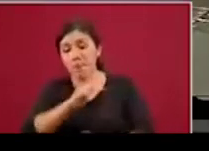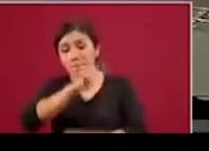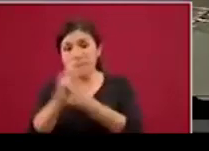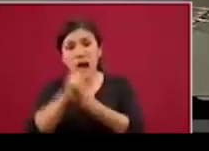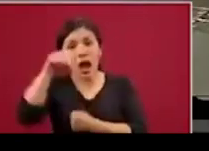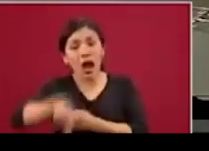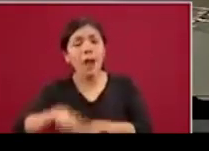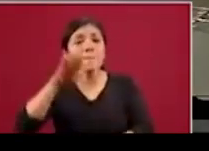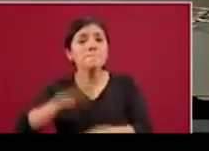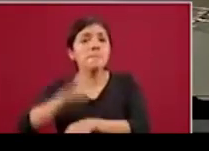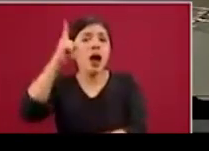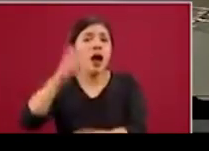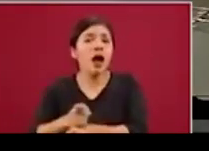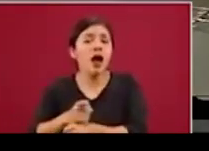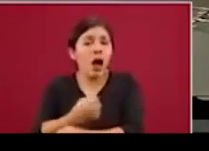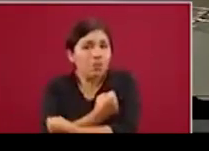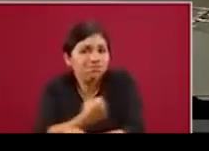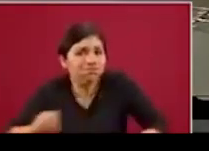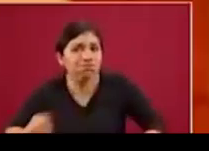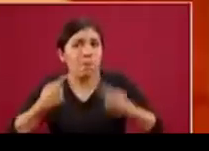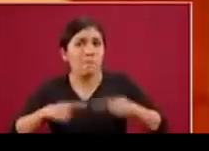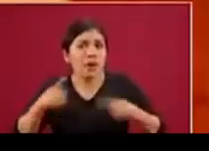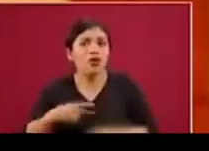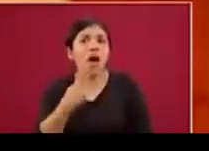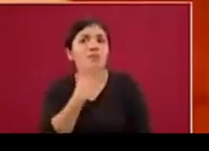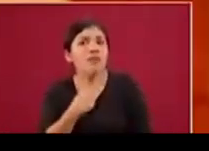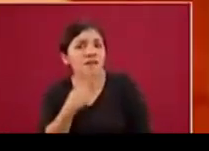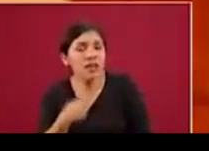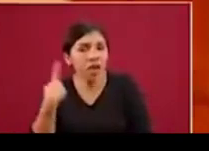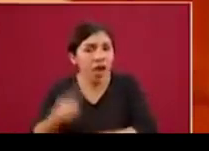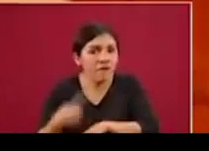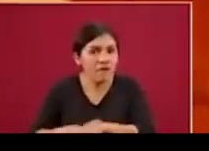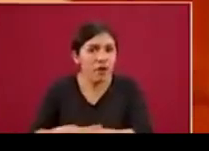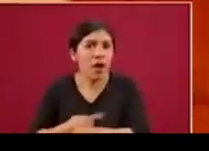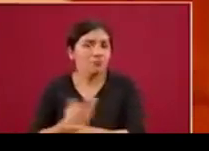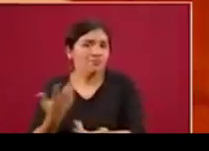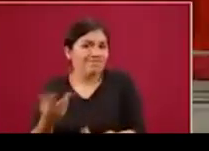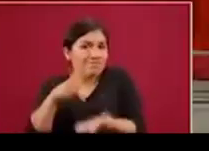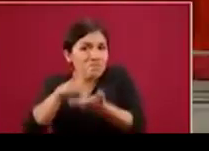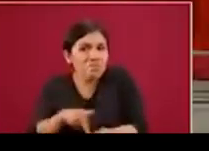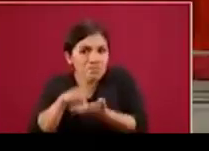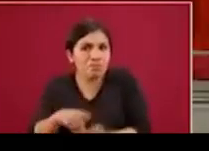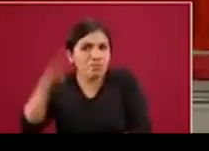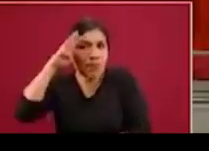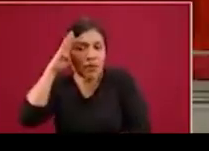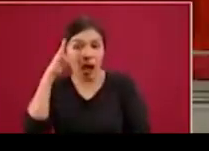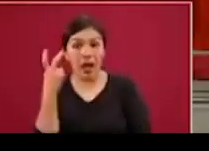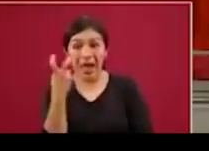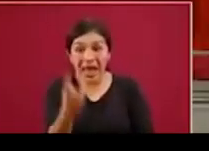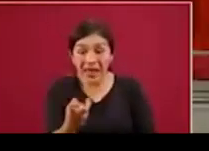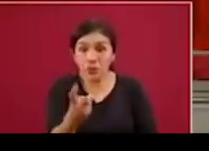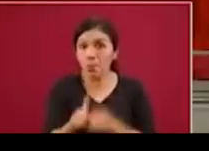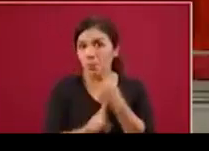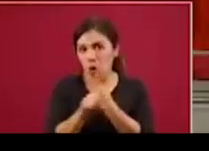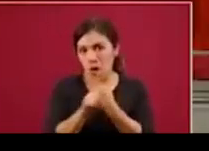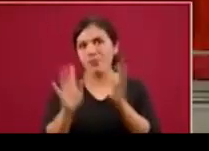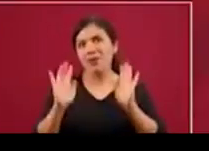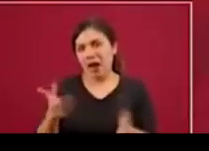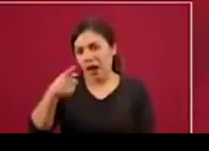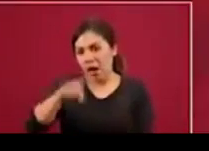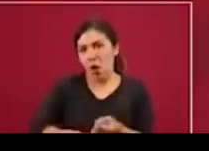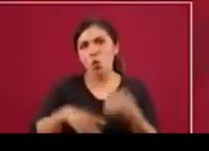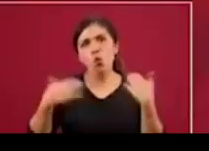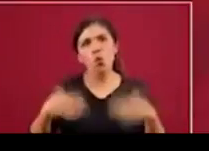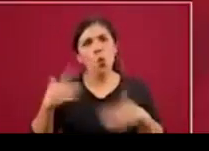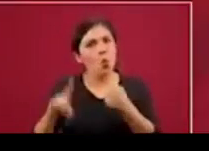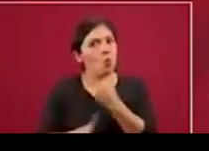con las mayores prevalencias de obesidad, de diabetes, de sobrepeso. Esto en sí mismo es un problema, es un grave